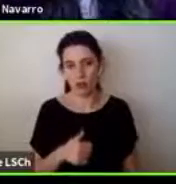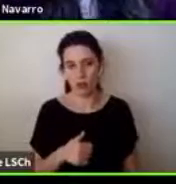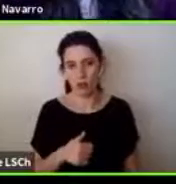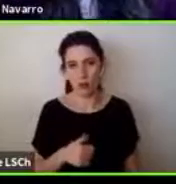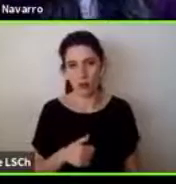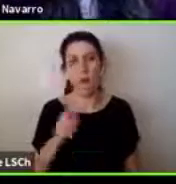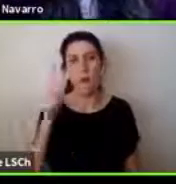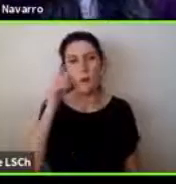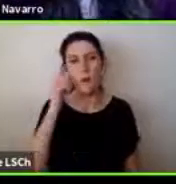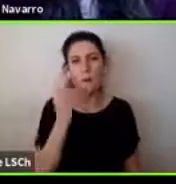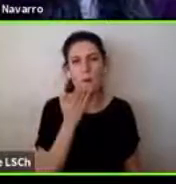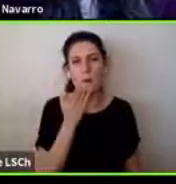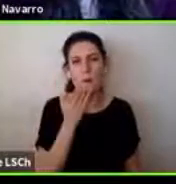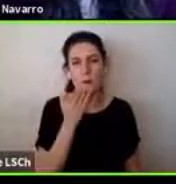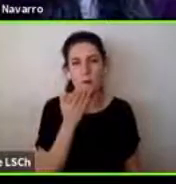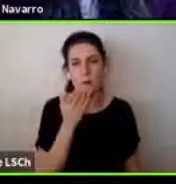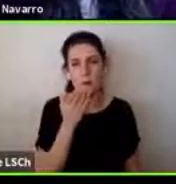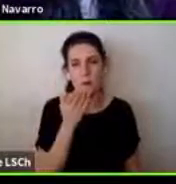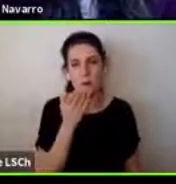también que